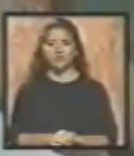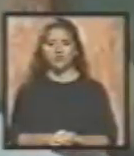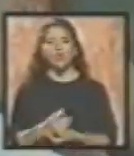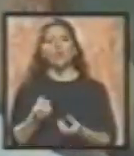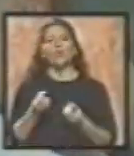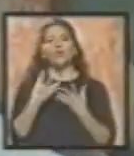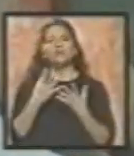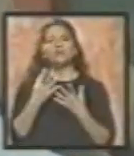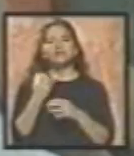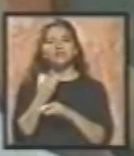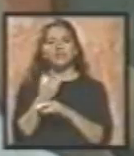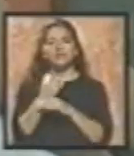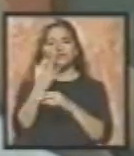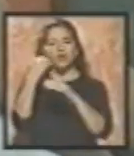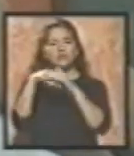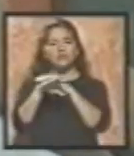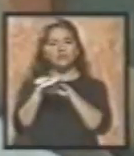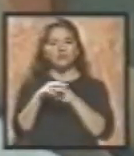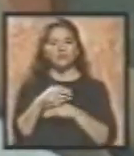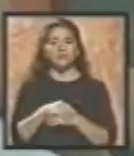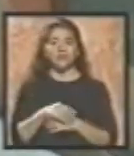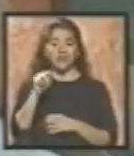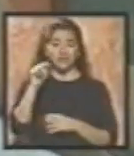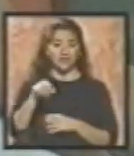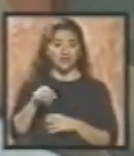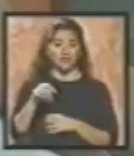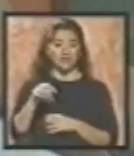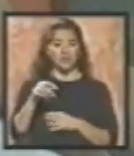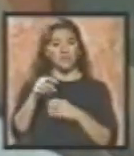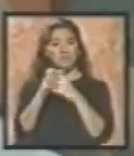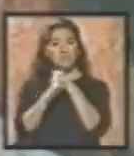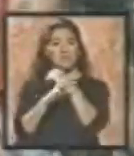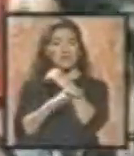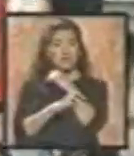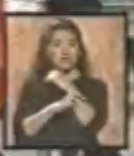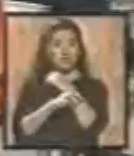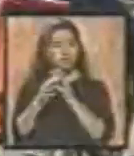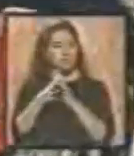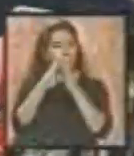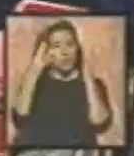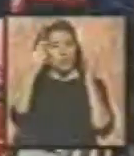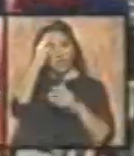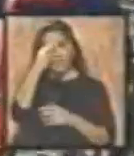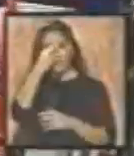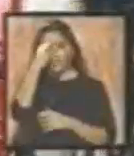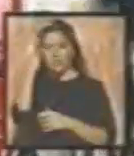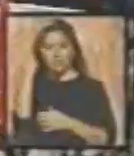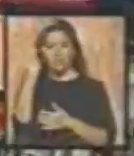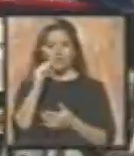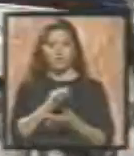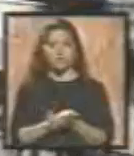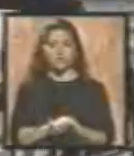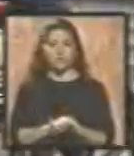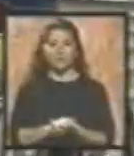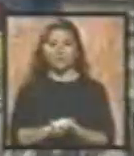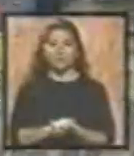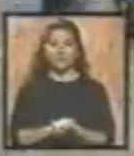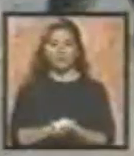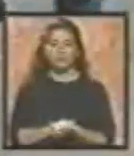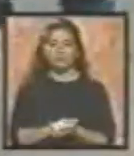¿Cuántas iglesias son accesibles en un país mayoritariamente católico? ¿O cuántos templos, para no hablar de iglesias, son accesibles?